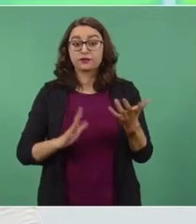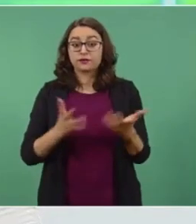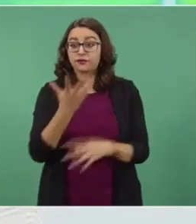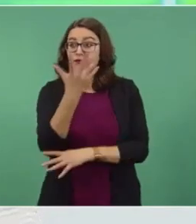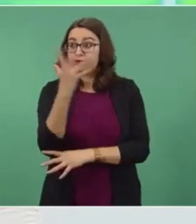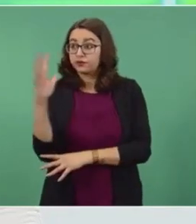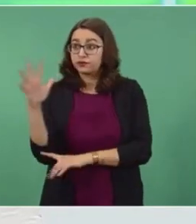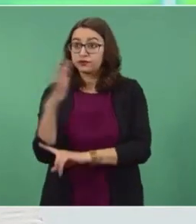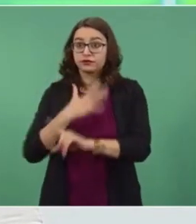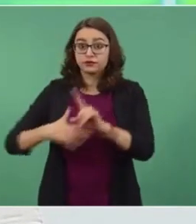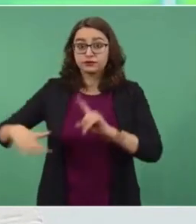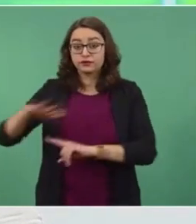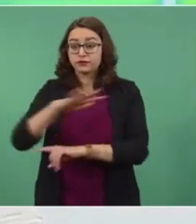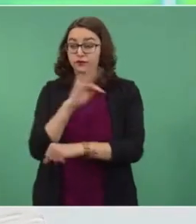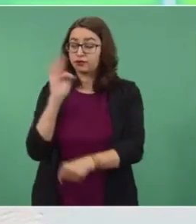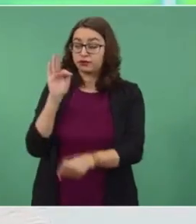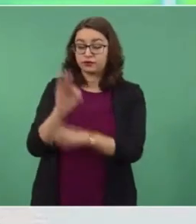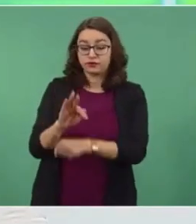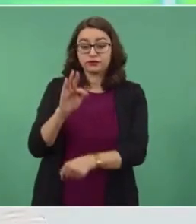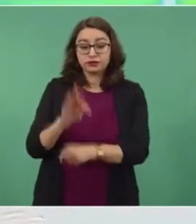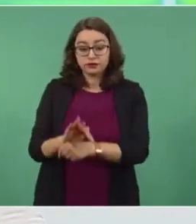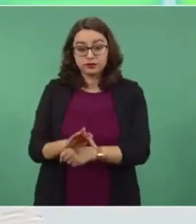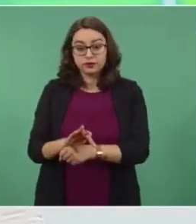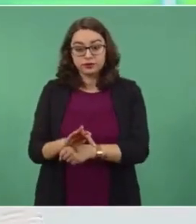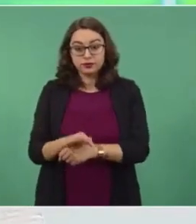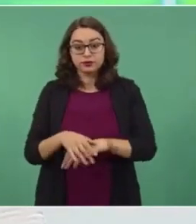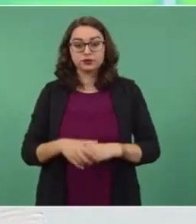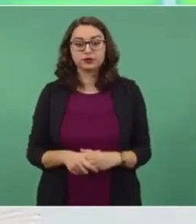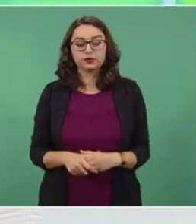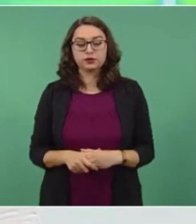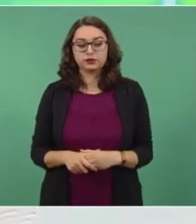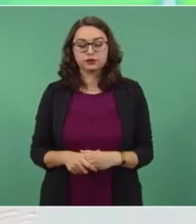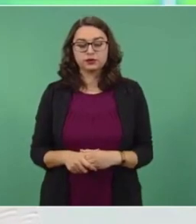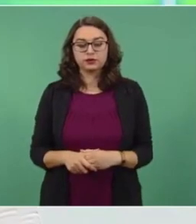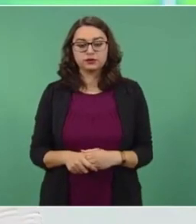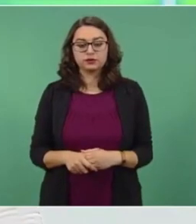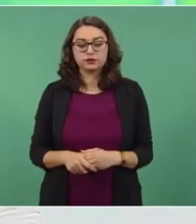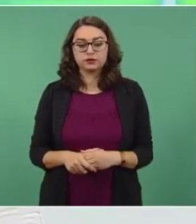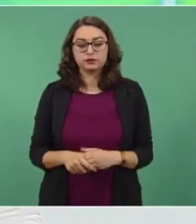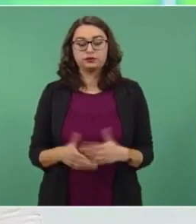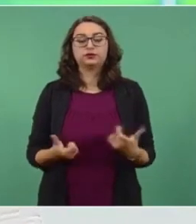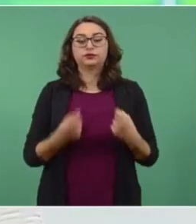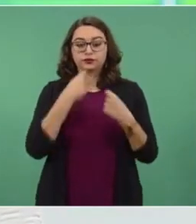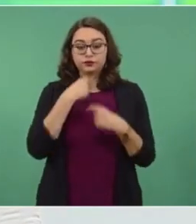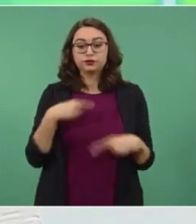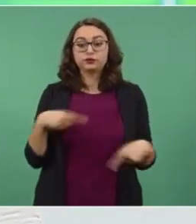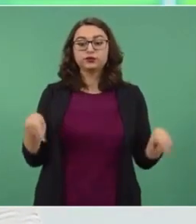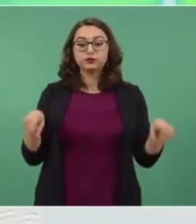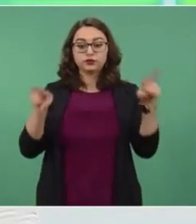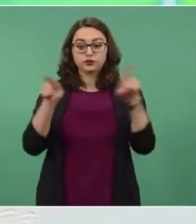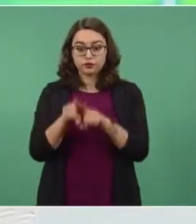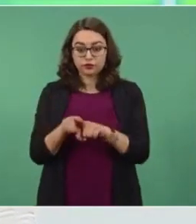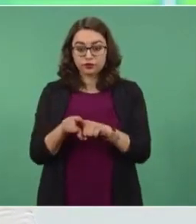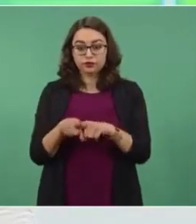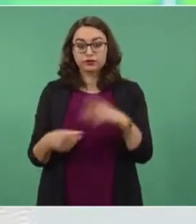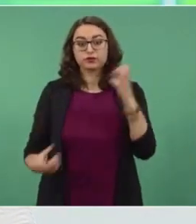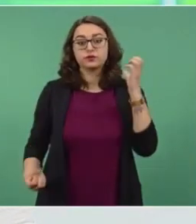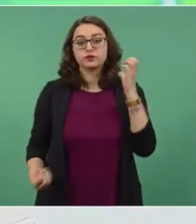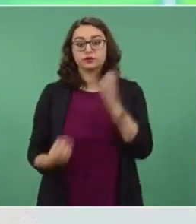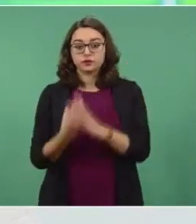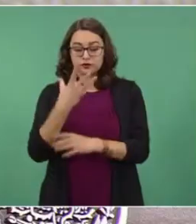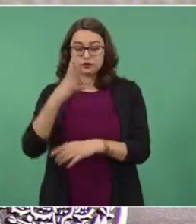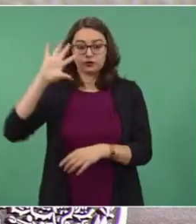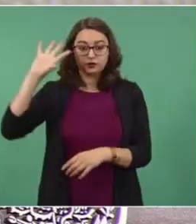al medio ambiente que este gobierno ha diseñado. De acuerdo, también vamos a ir de acuerdo con la innovación